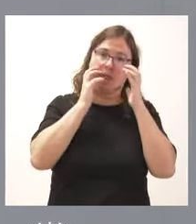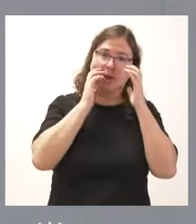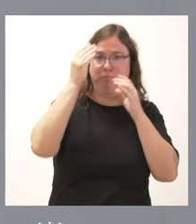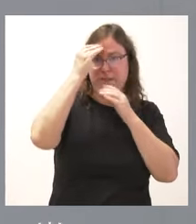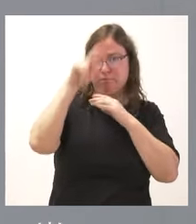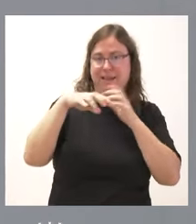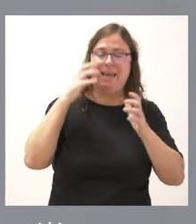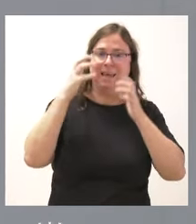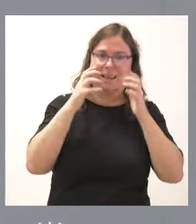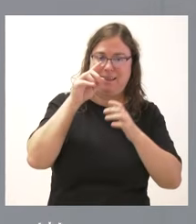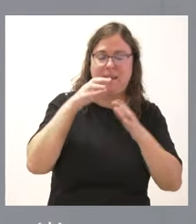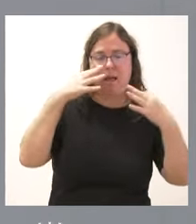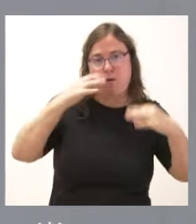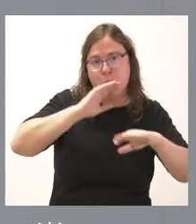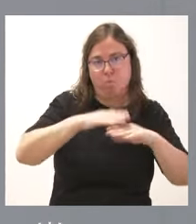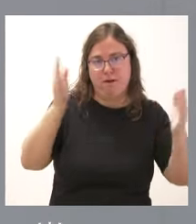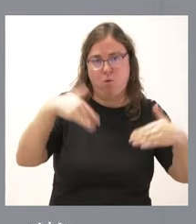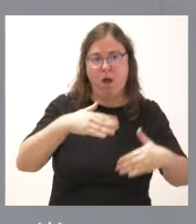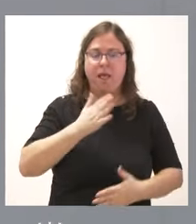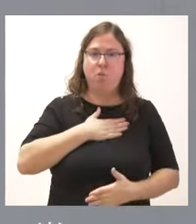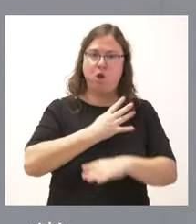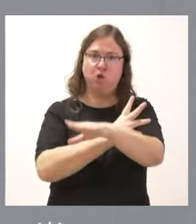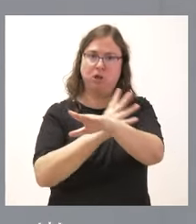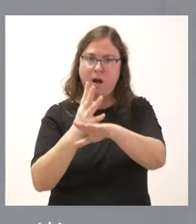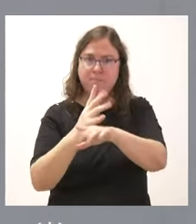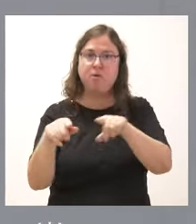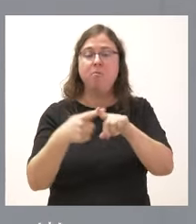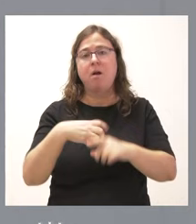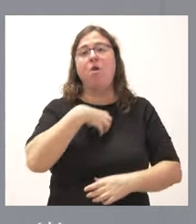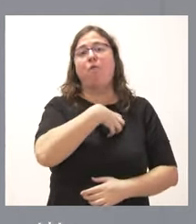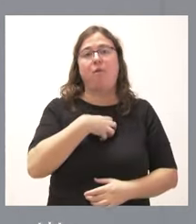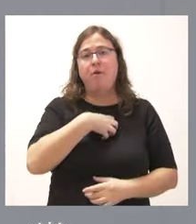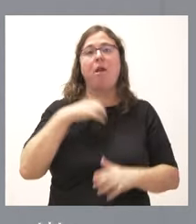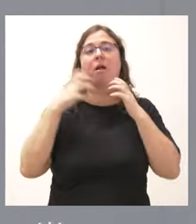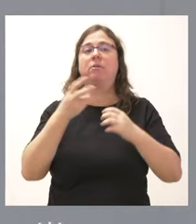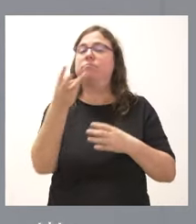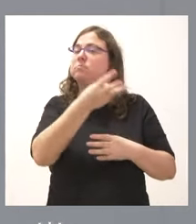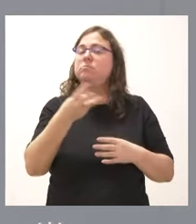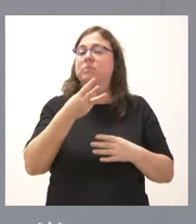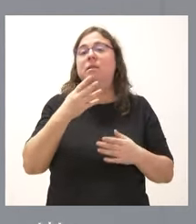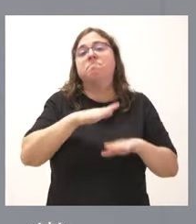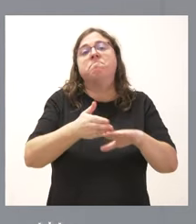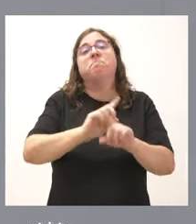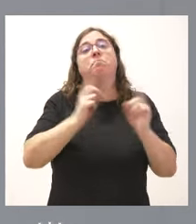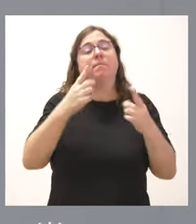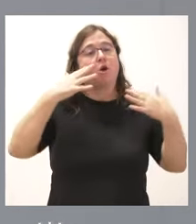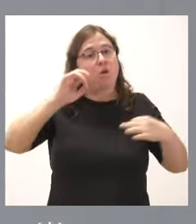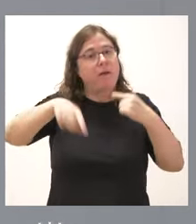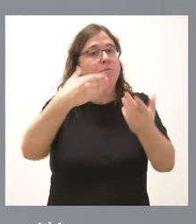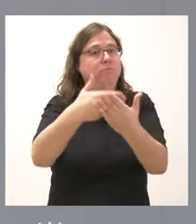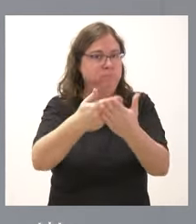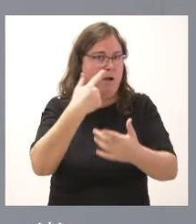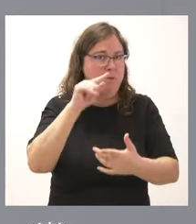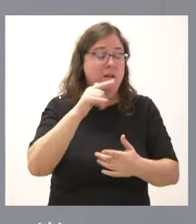de los titulares de los pastos y también de los funcionarios de la Administración. Este es un asunto que afecta